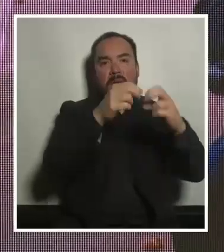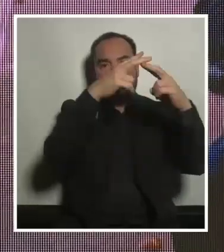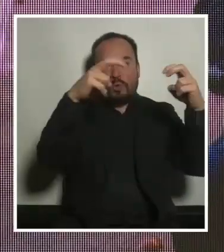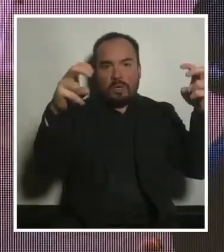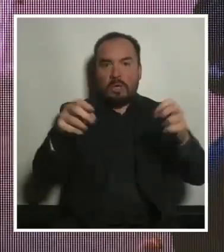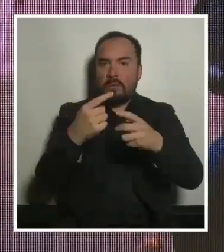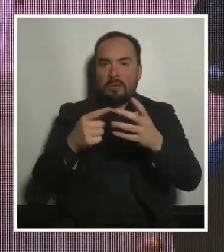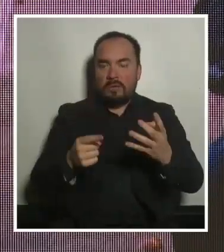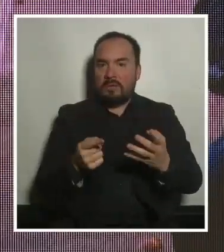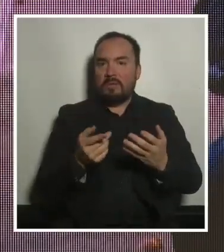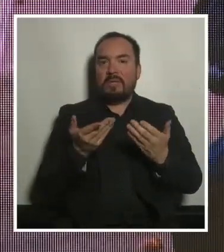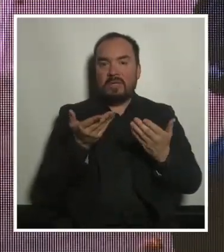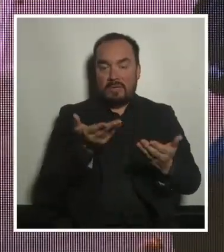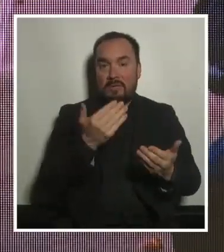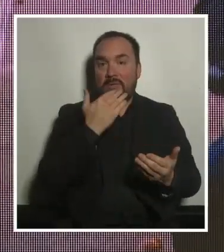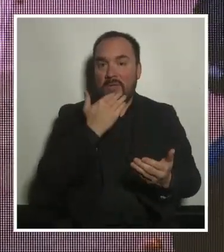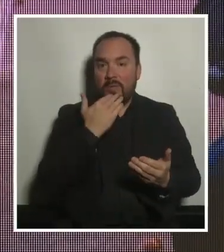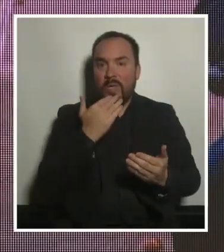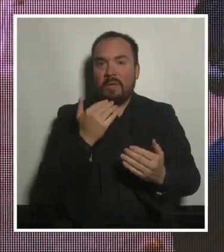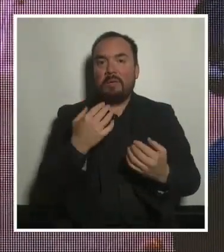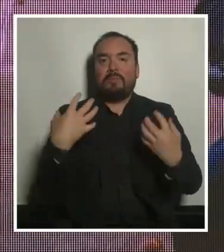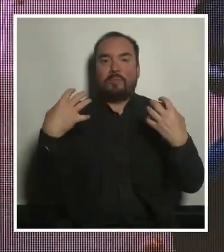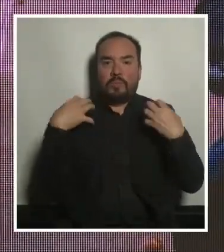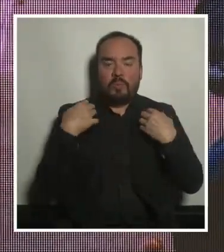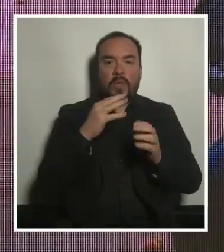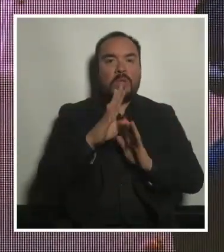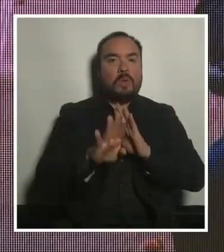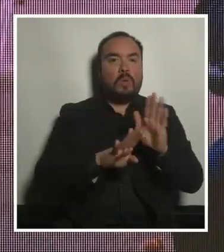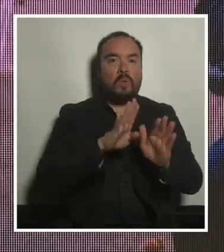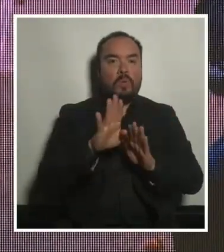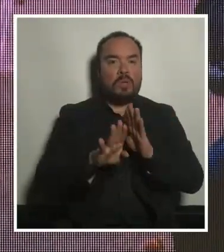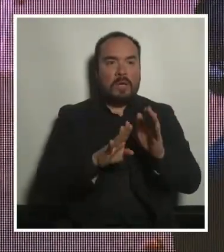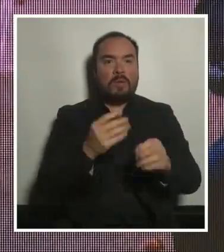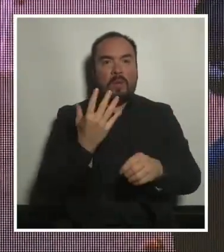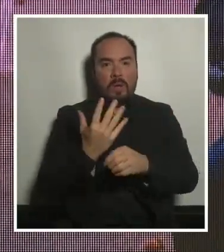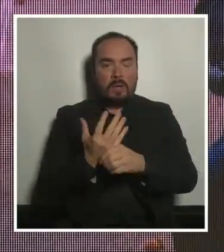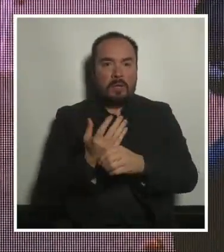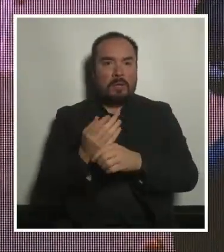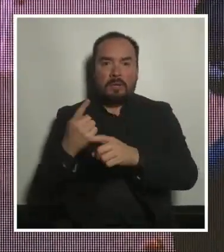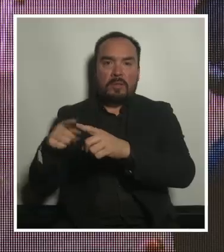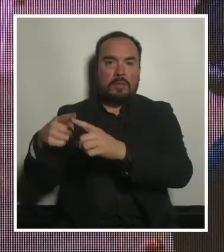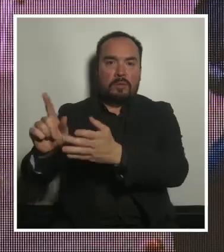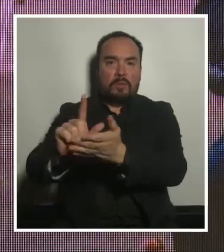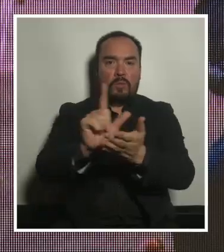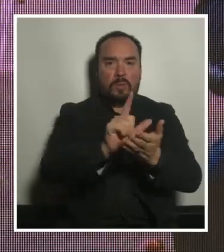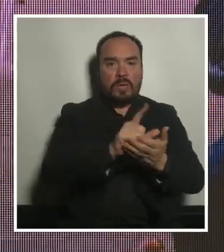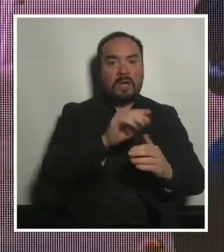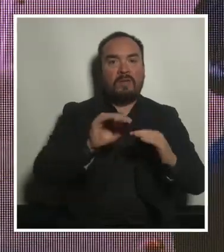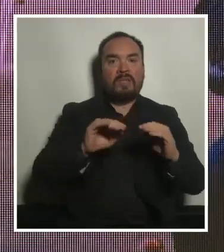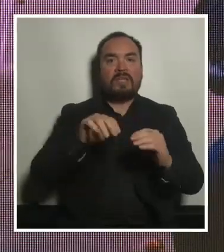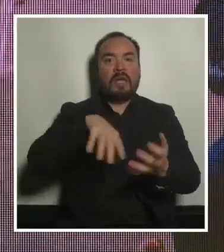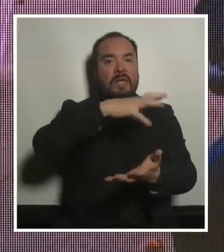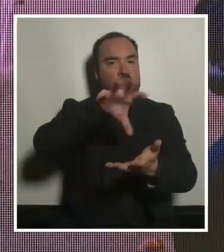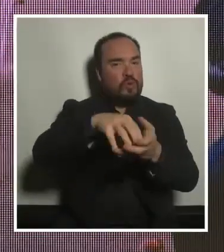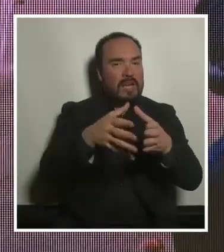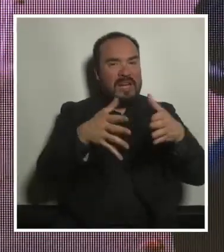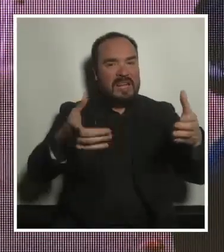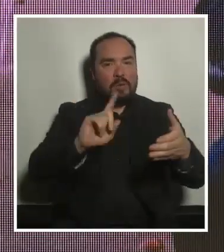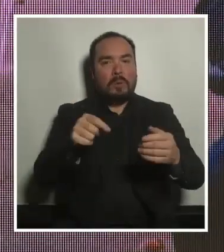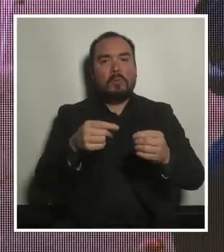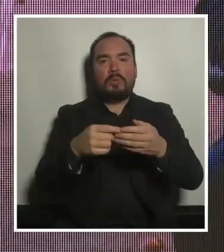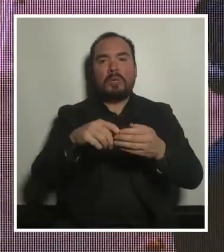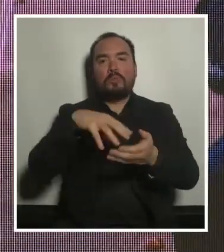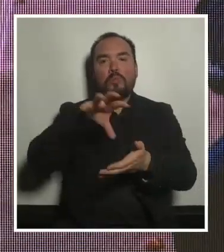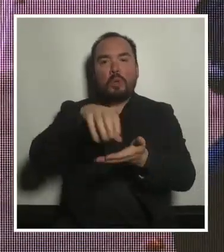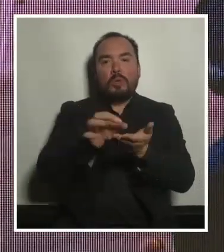la escala de estos cuidados no es la escala de barrio, muchas veces ni siquiera la escala urbana sino que muchas veces